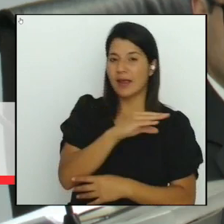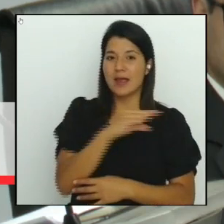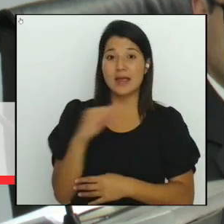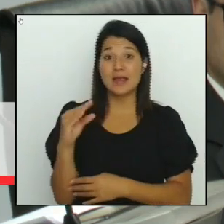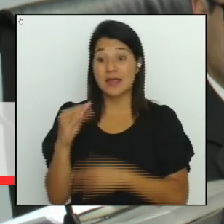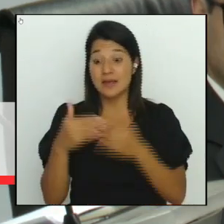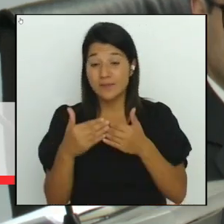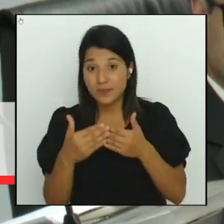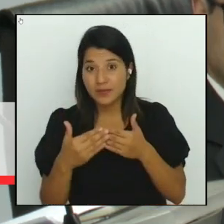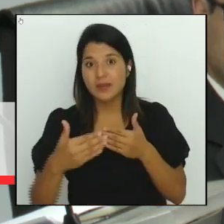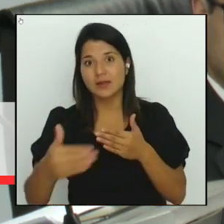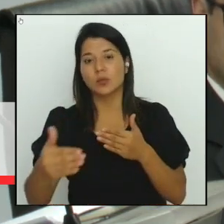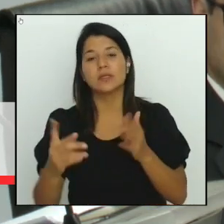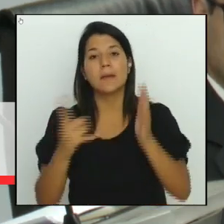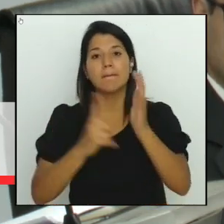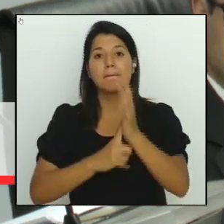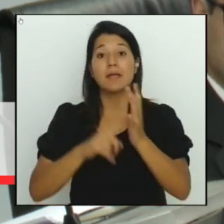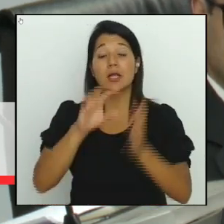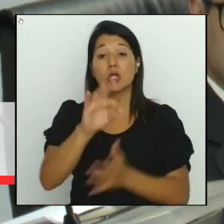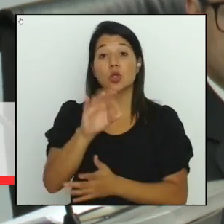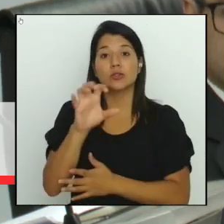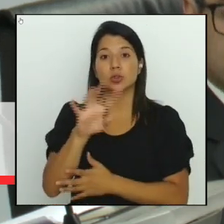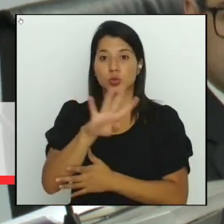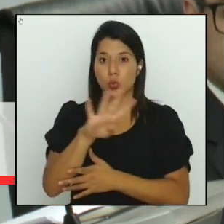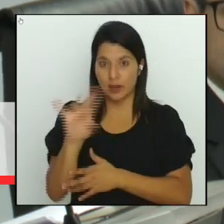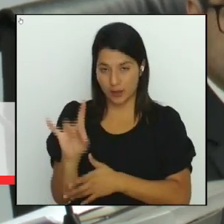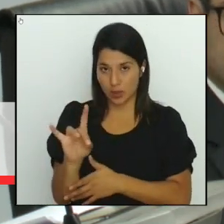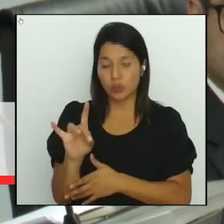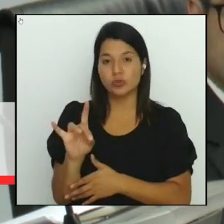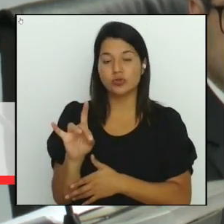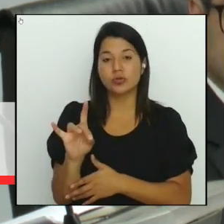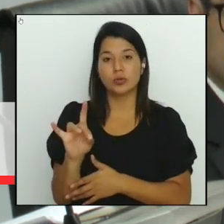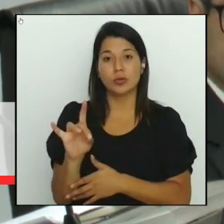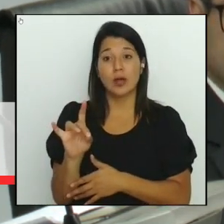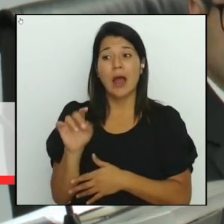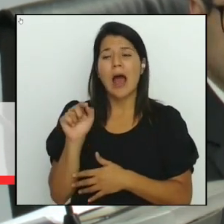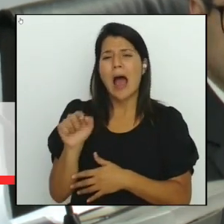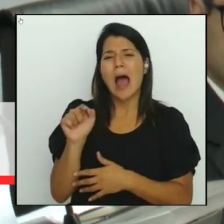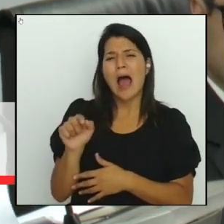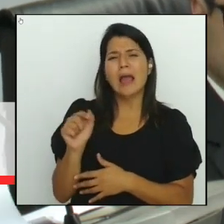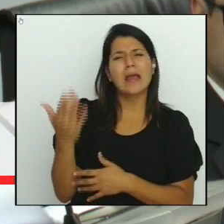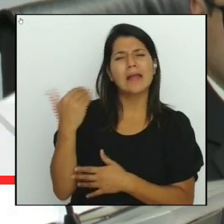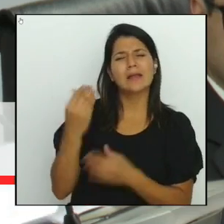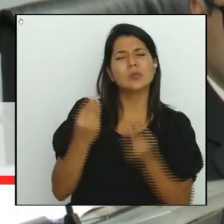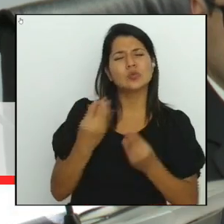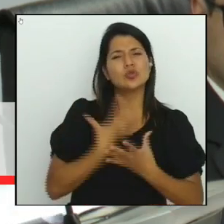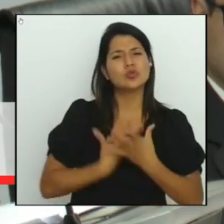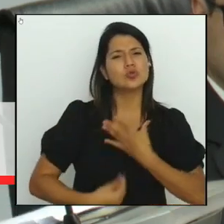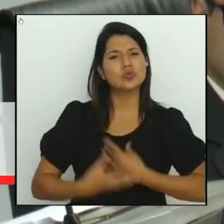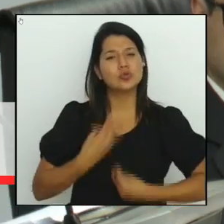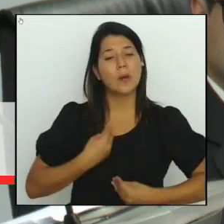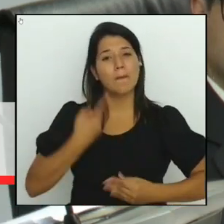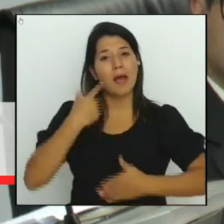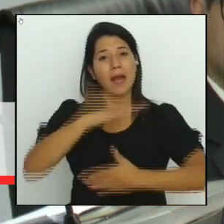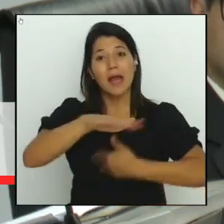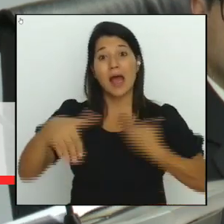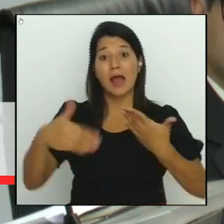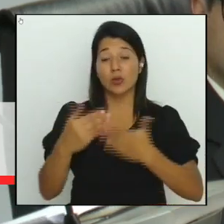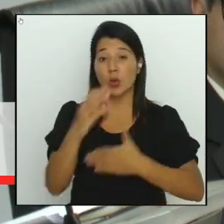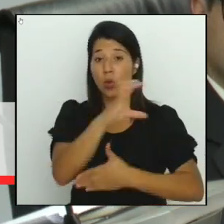de 1948 que tanto sufrimiento trajeron a toda la familia costarricense,